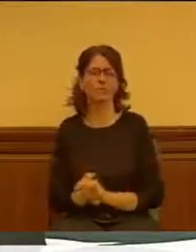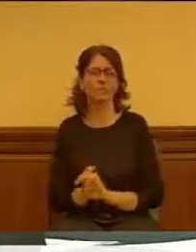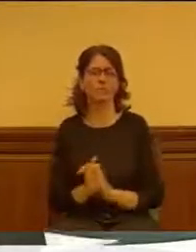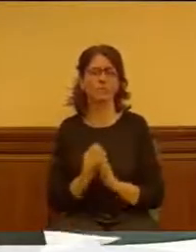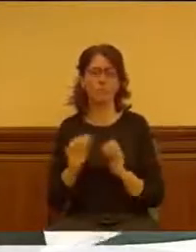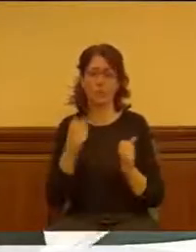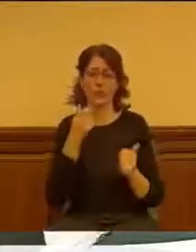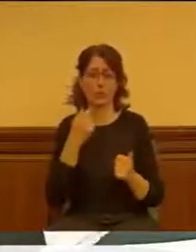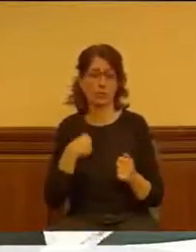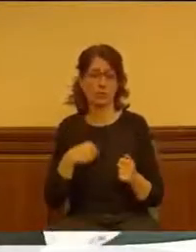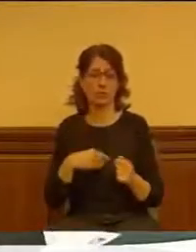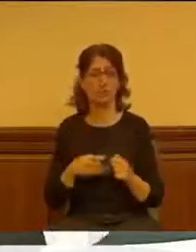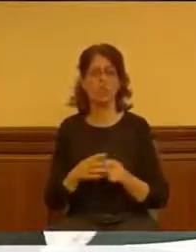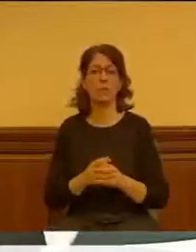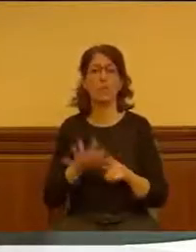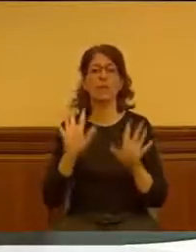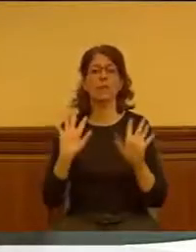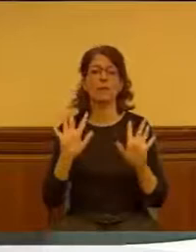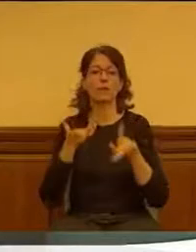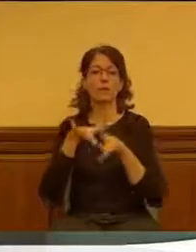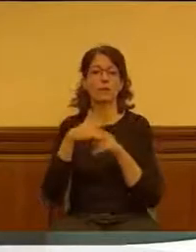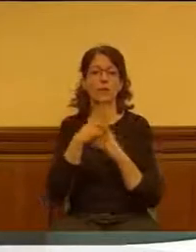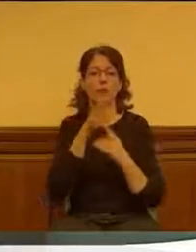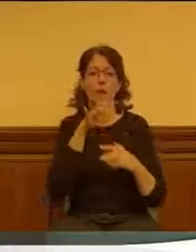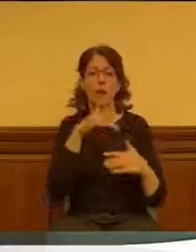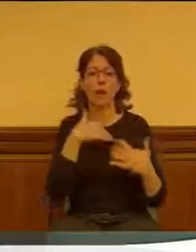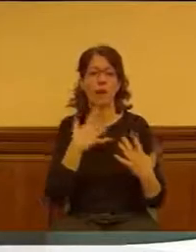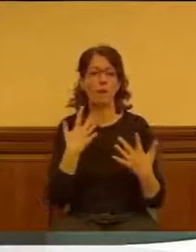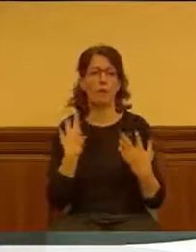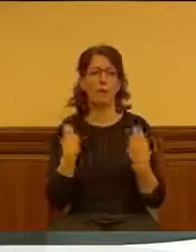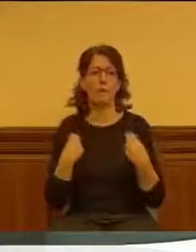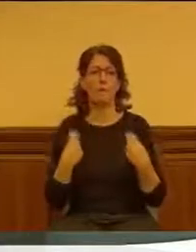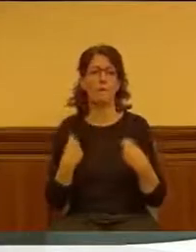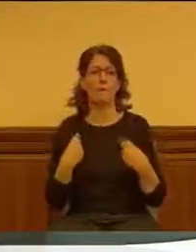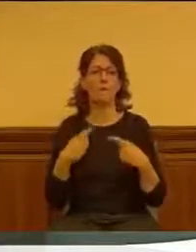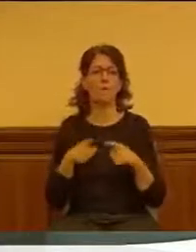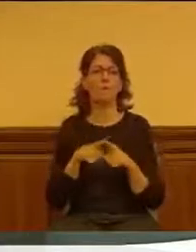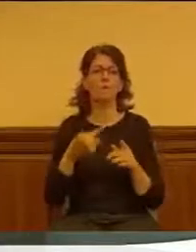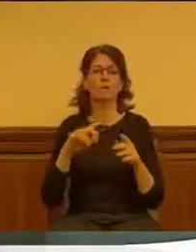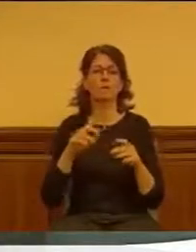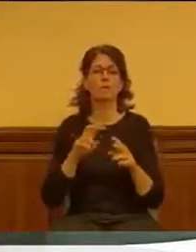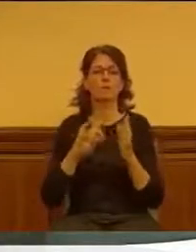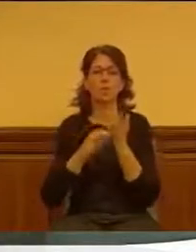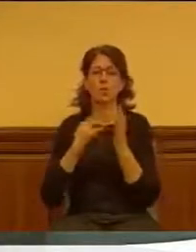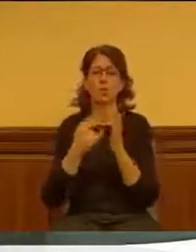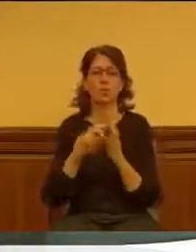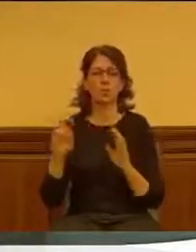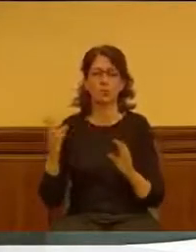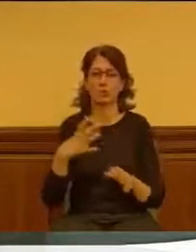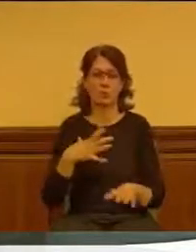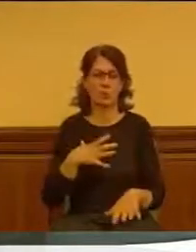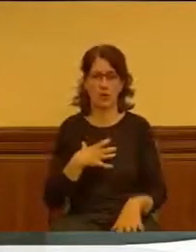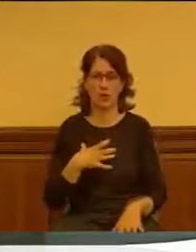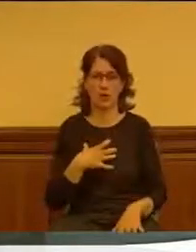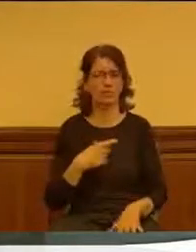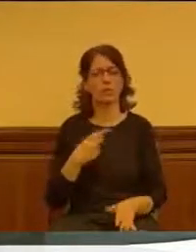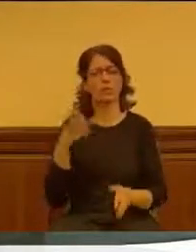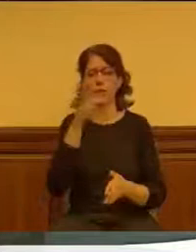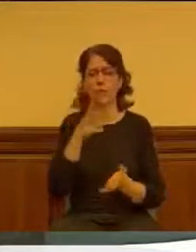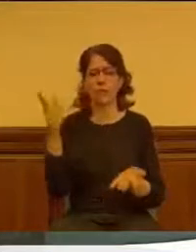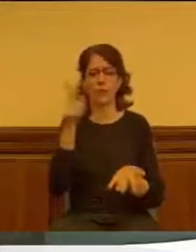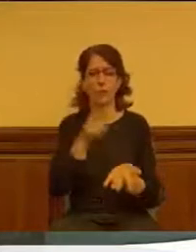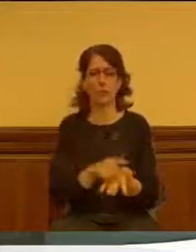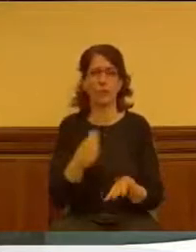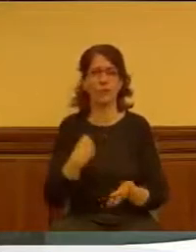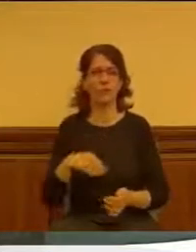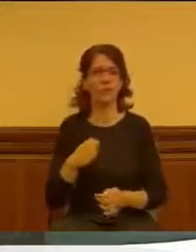Pero la situación que hemos vivido, no teníamos otra salida y es absolutamente, y lo reitero, es